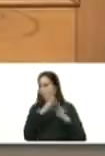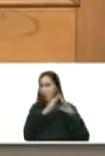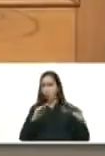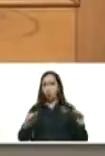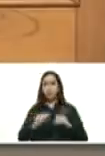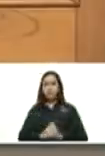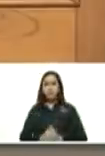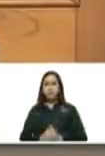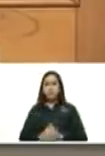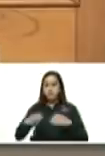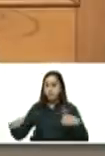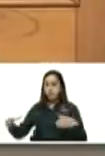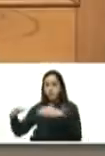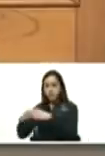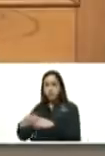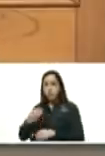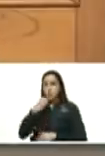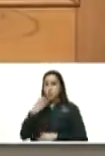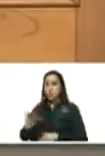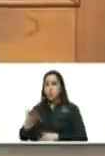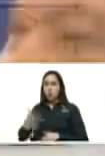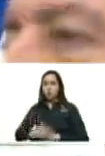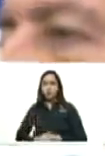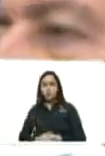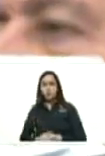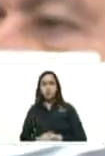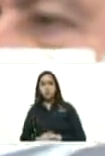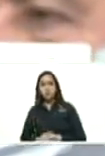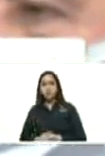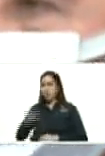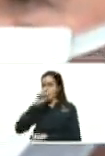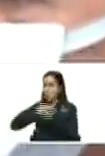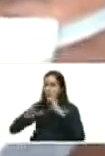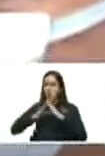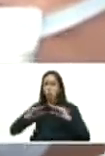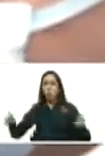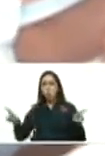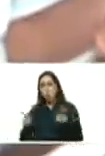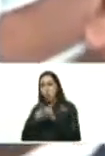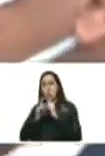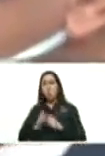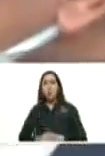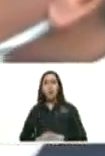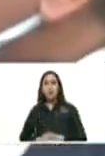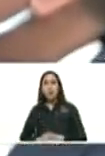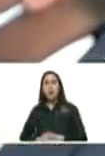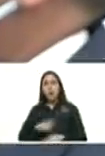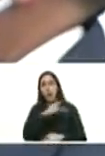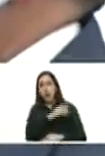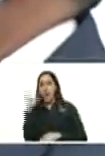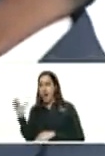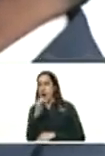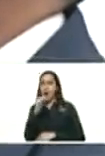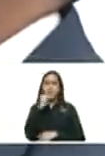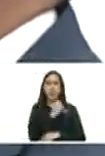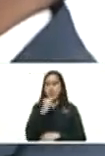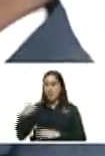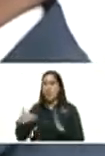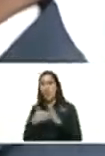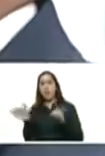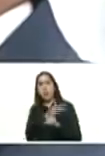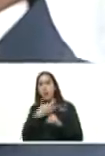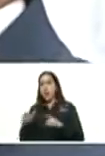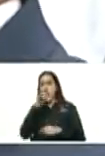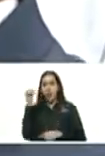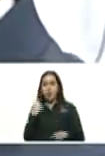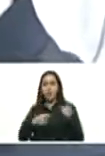a los chicos buenos le soportan todo como Iván Duque las masacres los asesinatos el narcotráfico